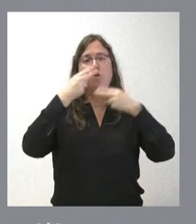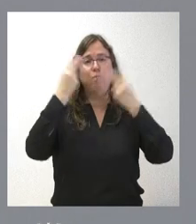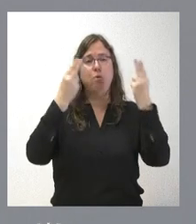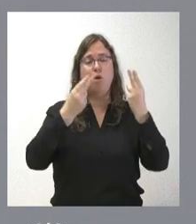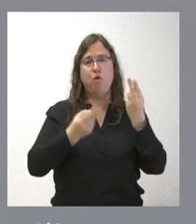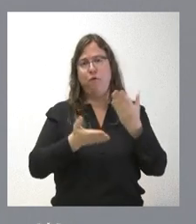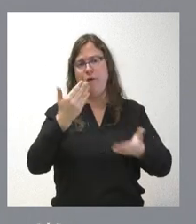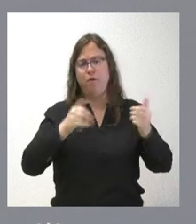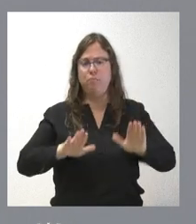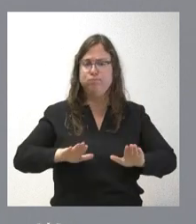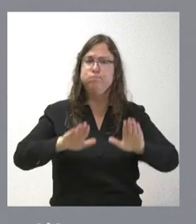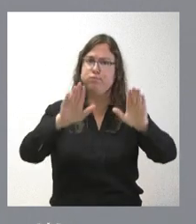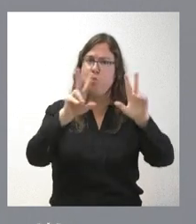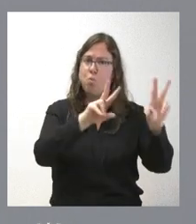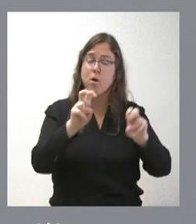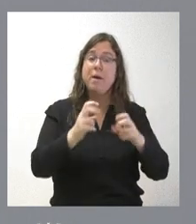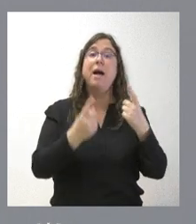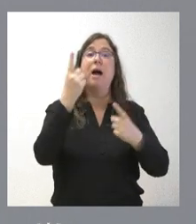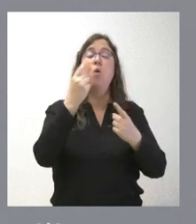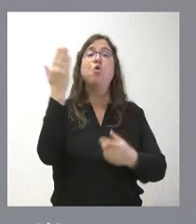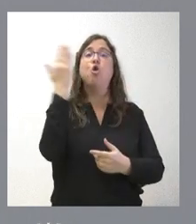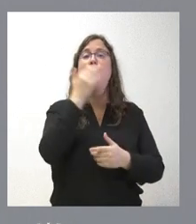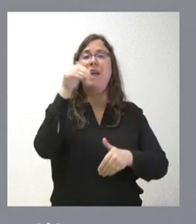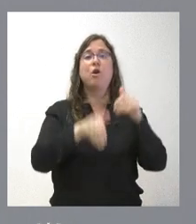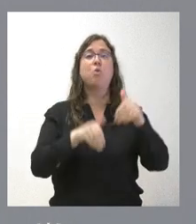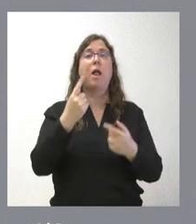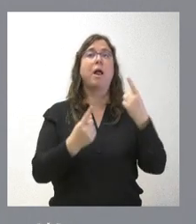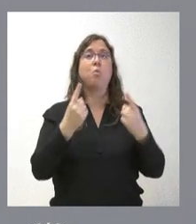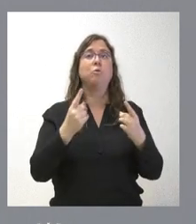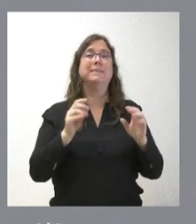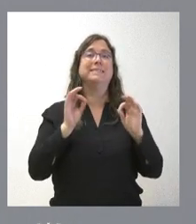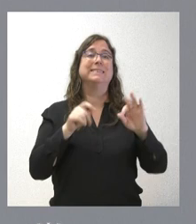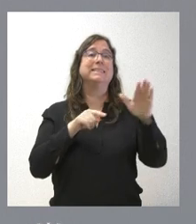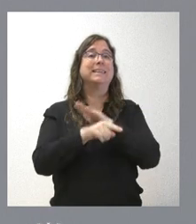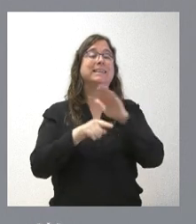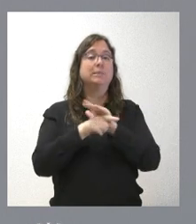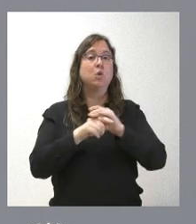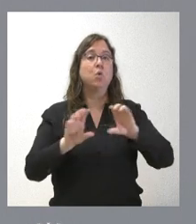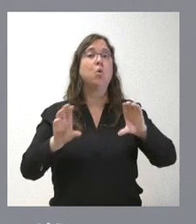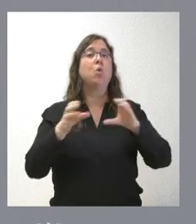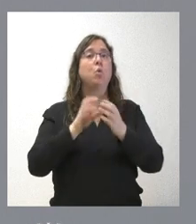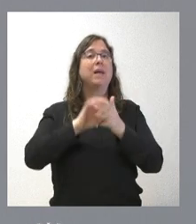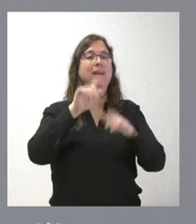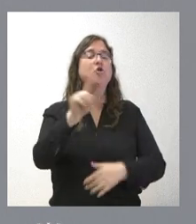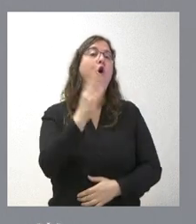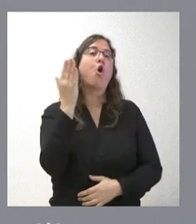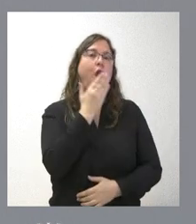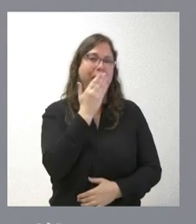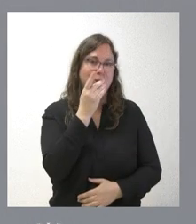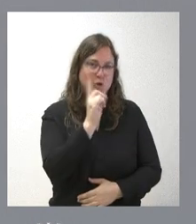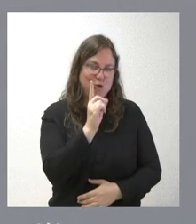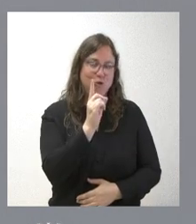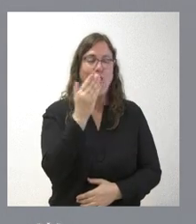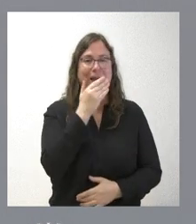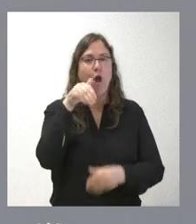algunos de estos edificios de colegios electorales son gestionados por la Junta de Castilla y León, no como colegio electoral, sino